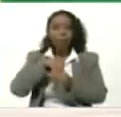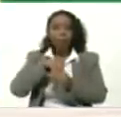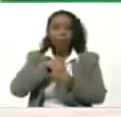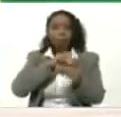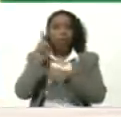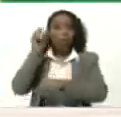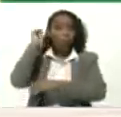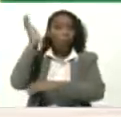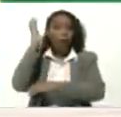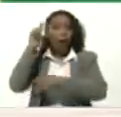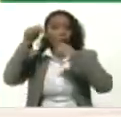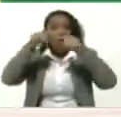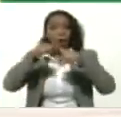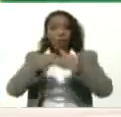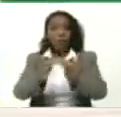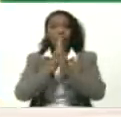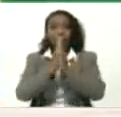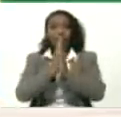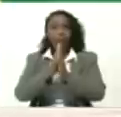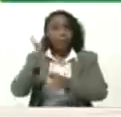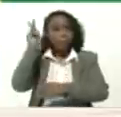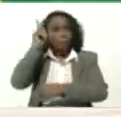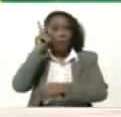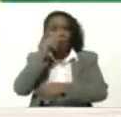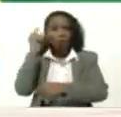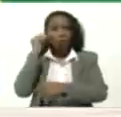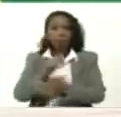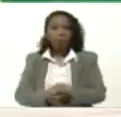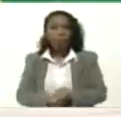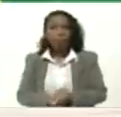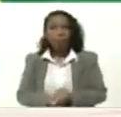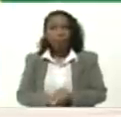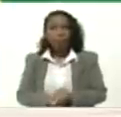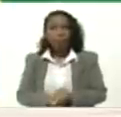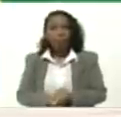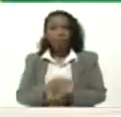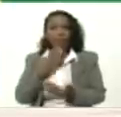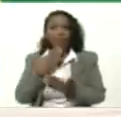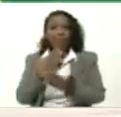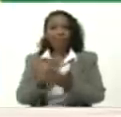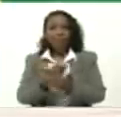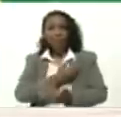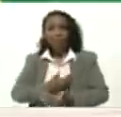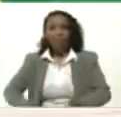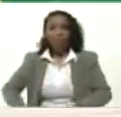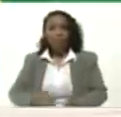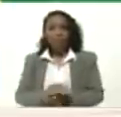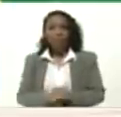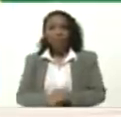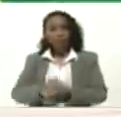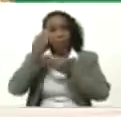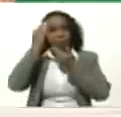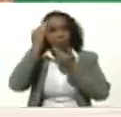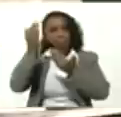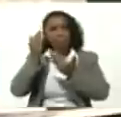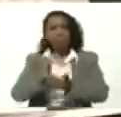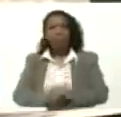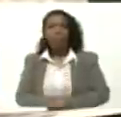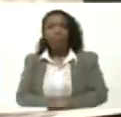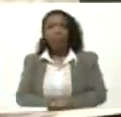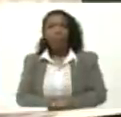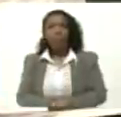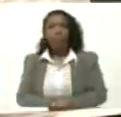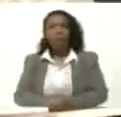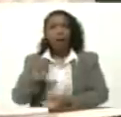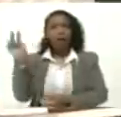esta jornada De hoy Por favor Profesora Gracias Presidente Saludo A